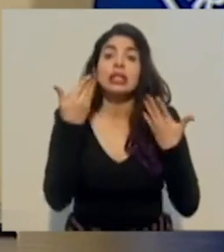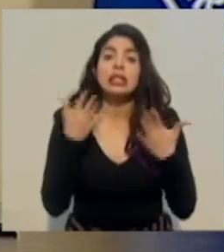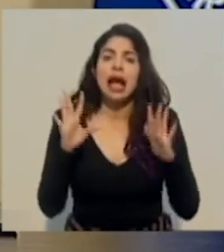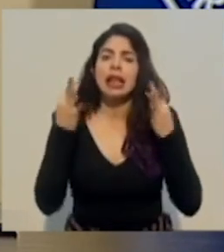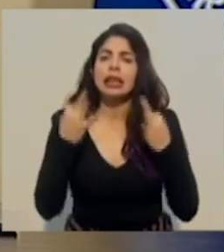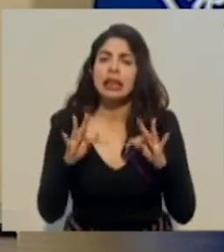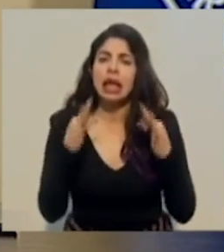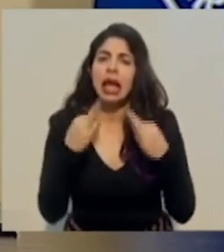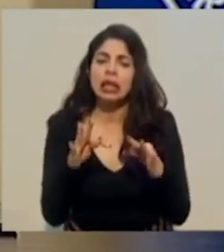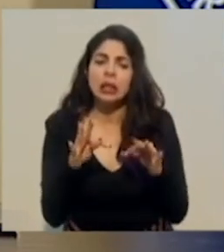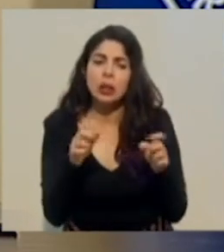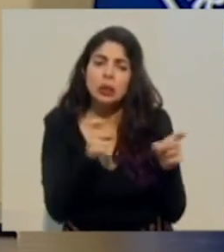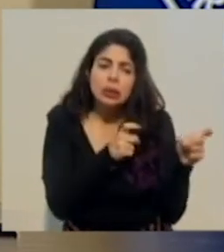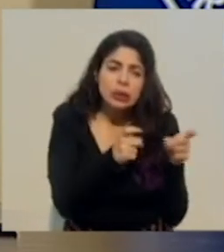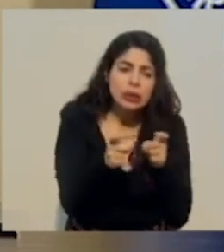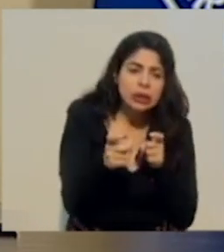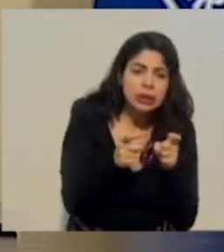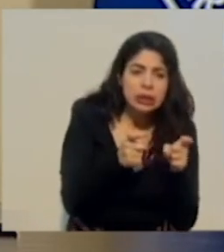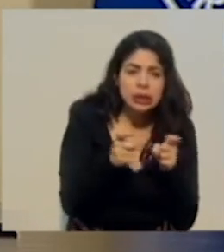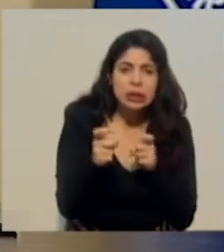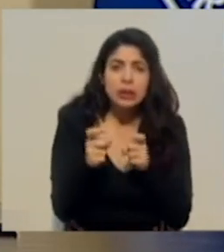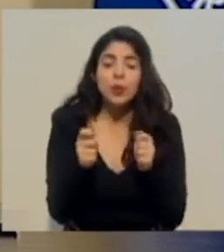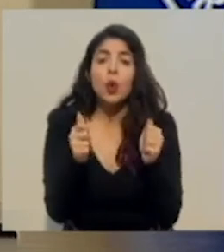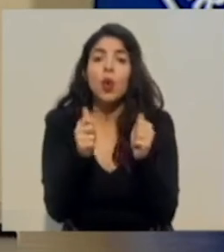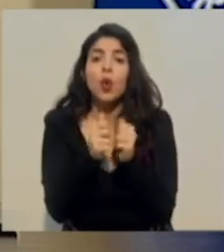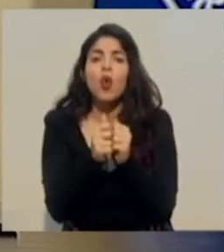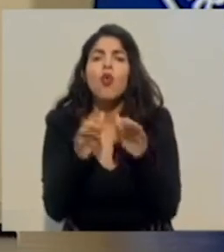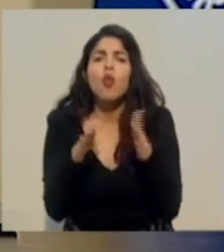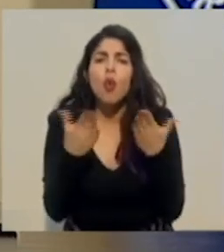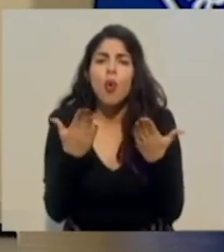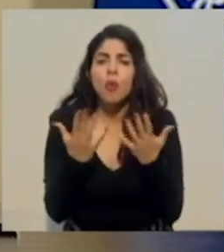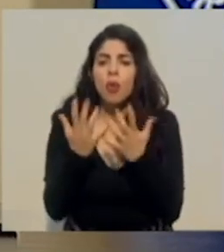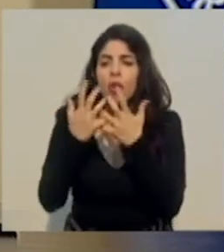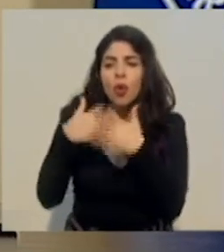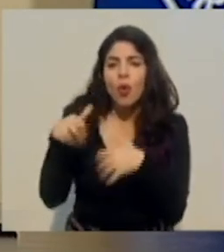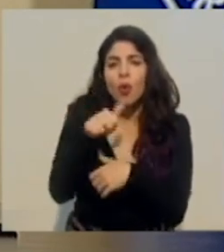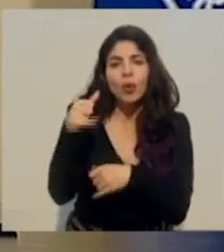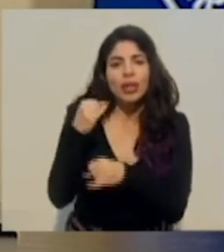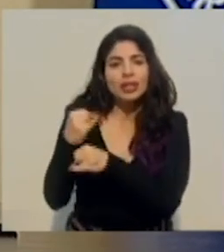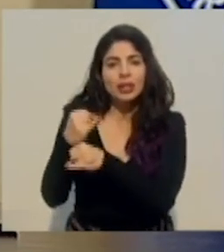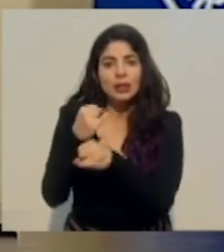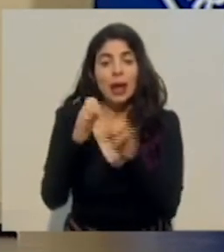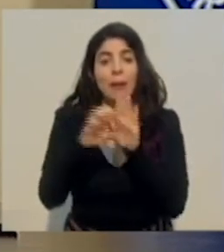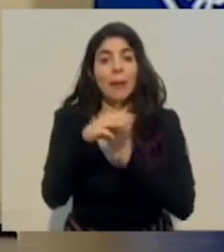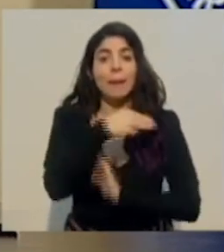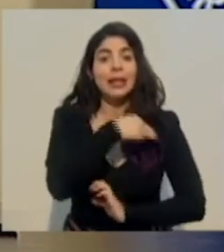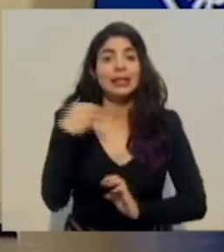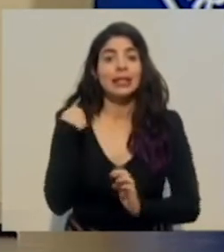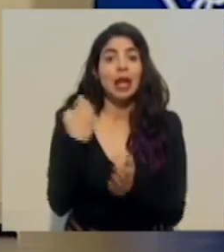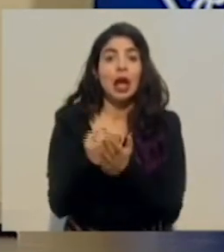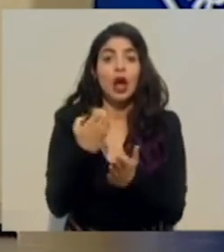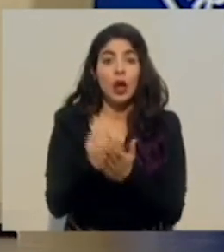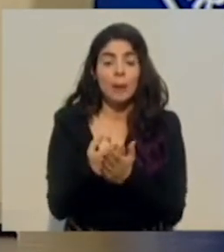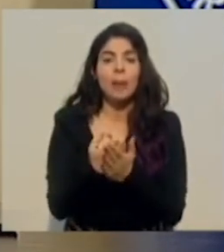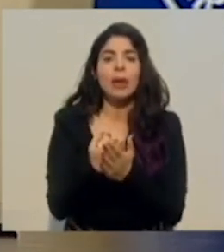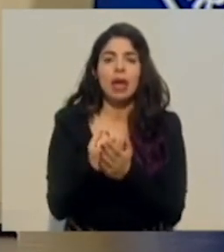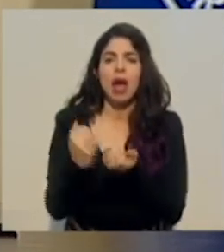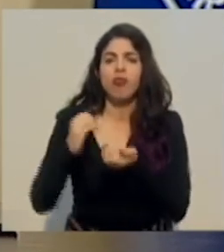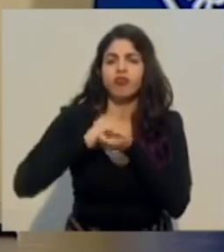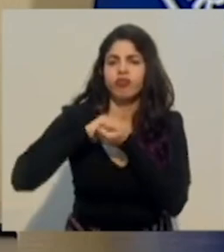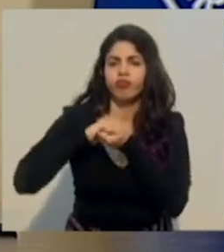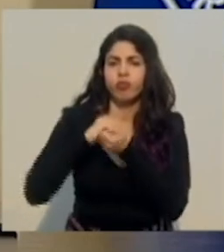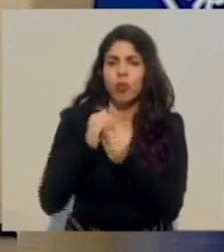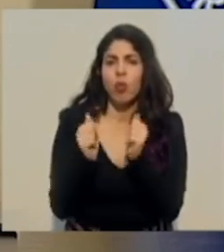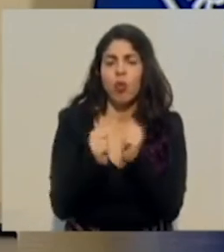articulando con otras instituciones, en mi caso el Ministerio de Economía, muy de la mano con el Instituto